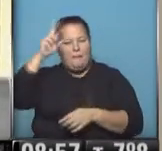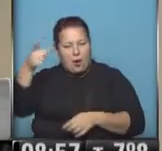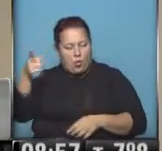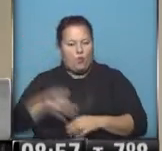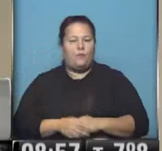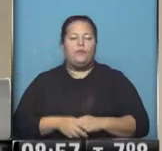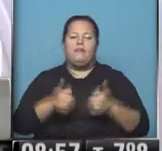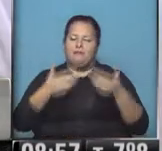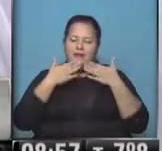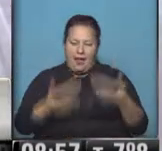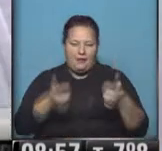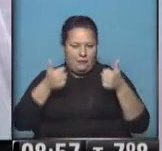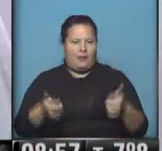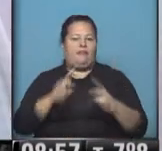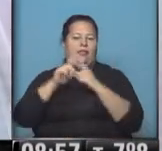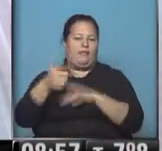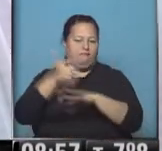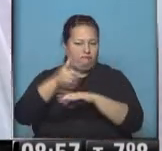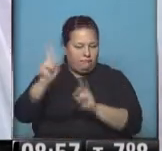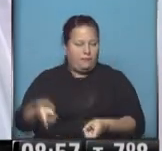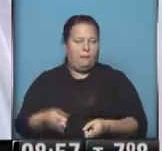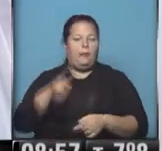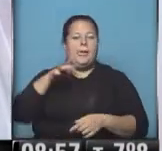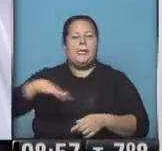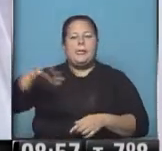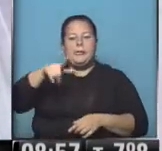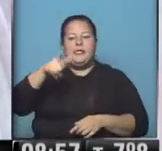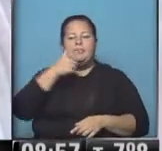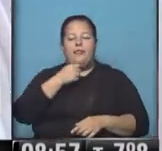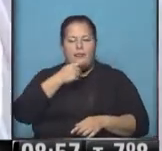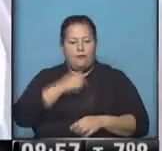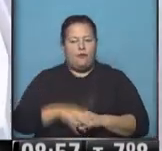Luminoso. Bien, Daniel, ahí estábamos en vivo entonces también desde la localidad de Villa de Vot.